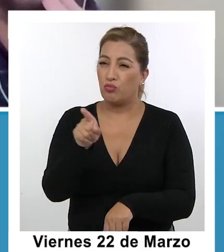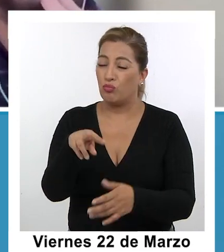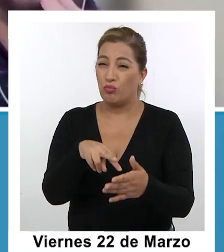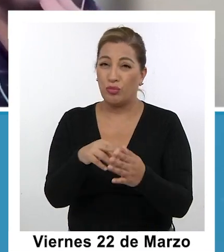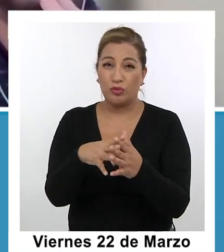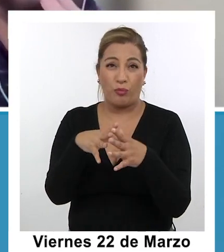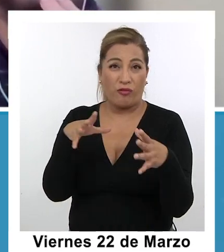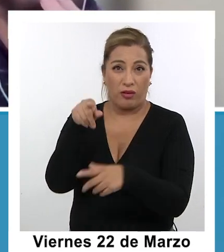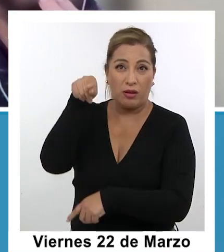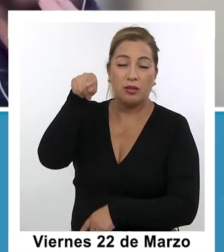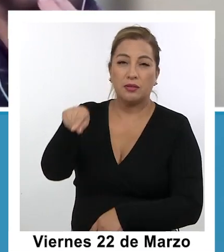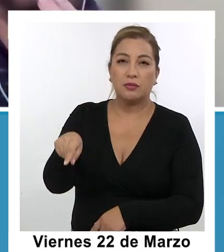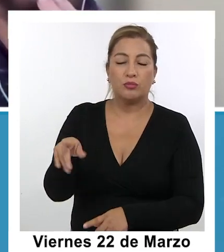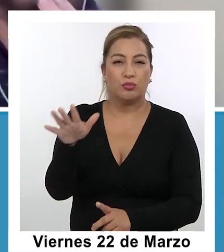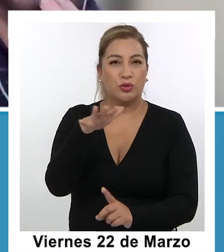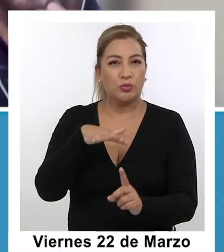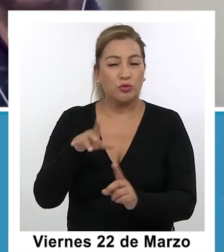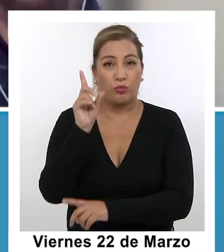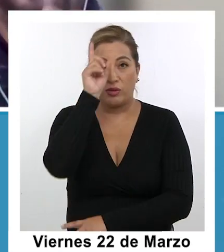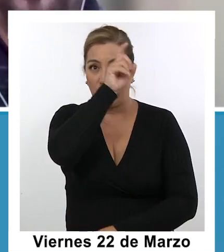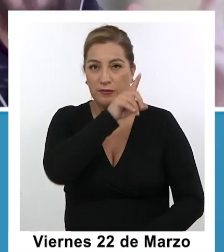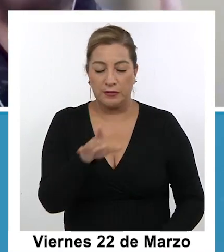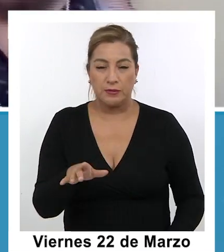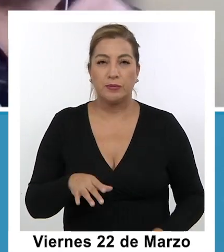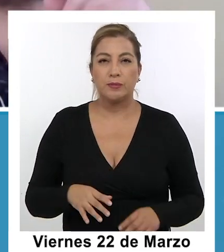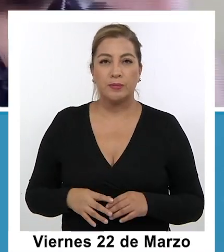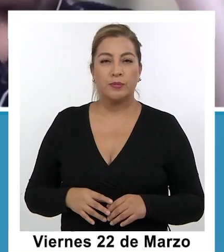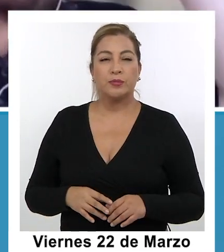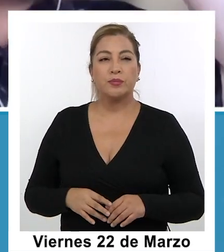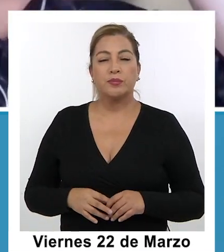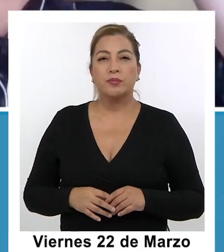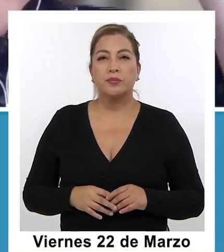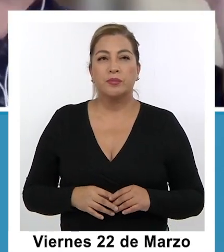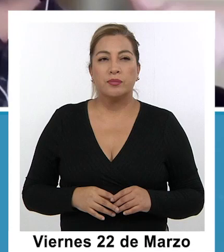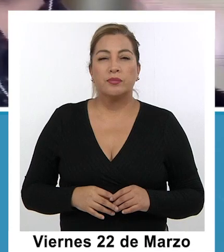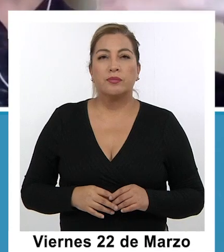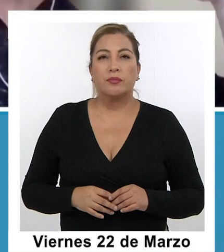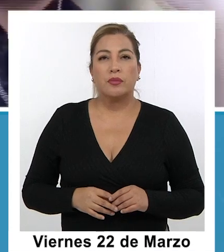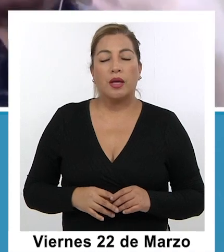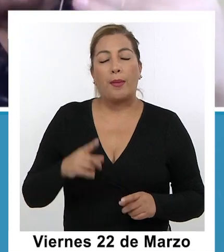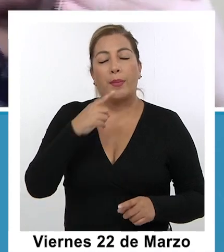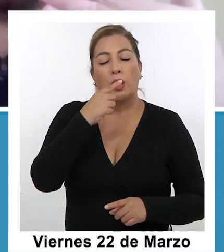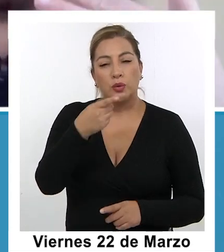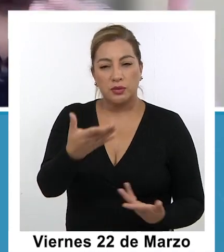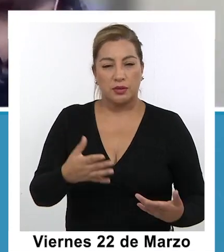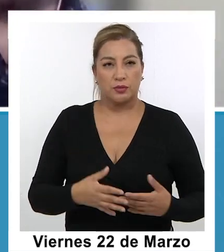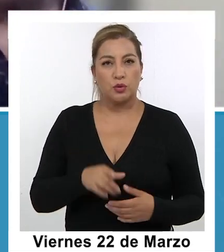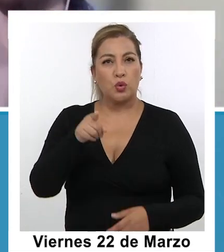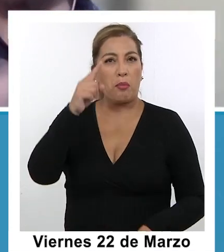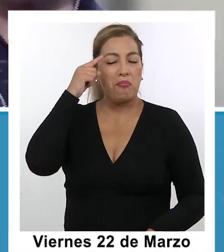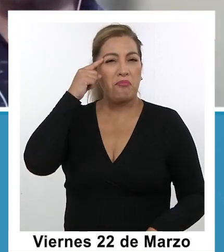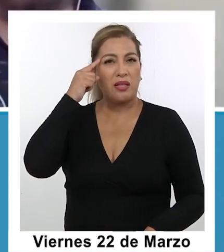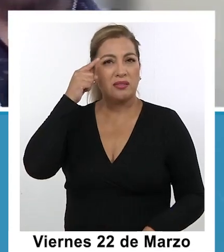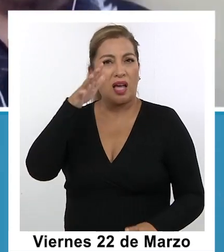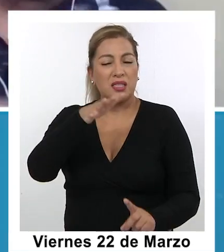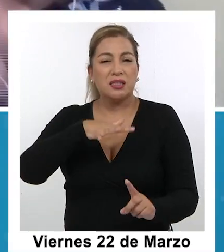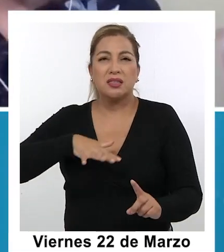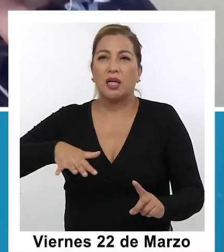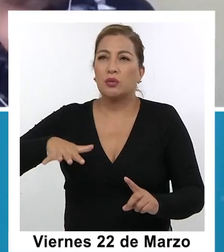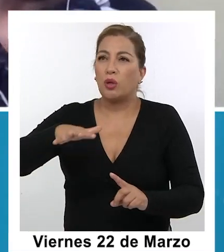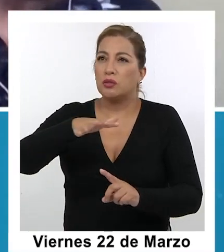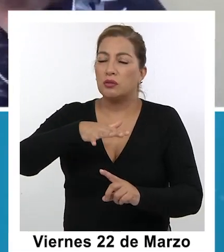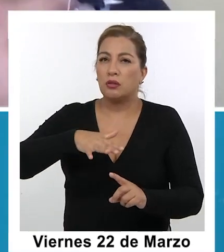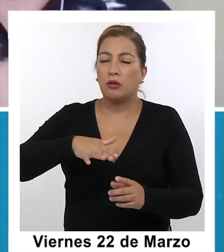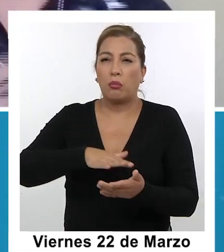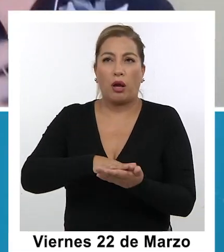manera en ese sentido ¿Sí? Es muy complejo. Ya perfecto. Ahora Andrea ¿Por qué crees que se ha dado esta situación? Porque